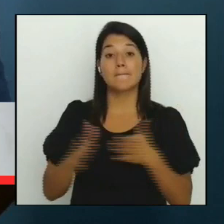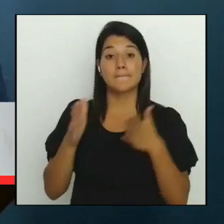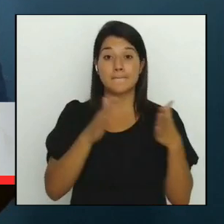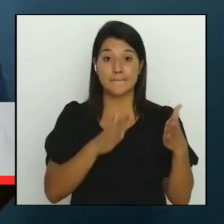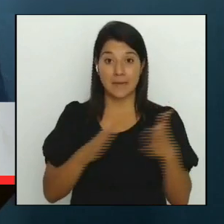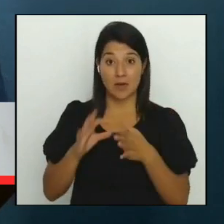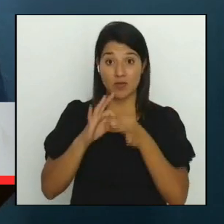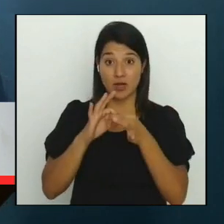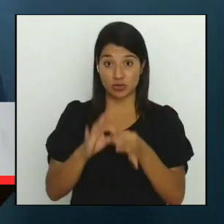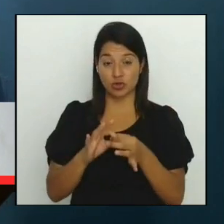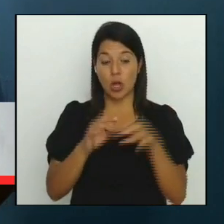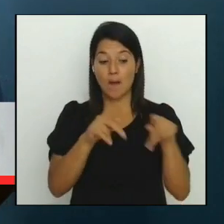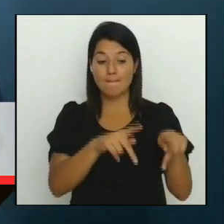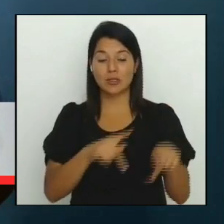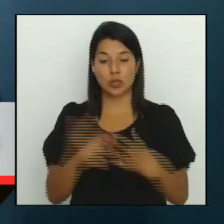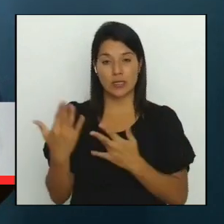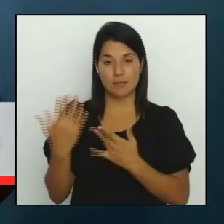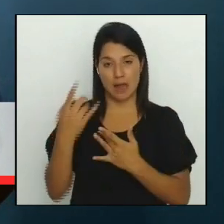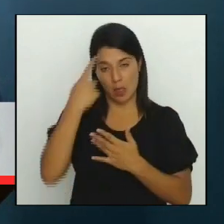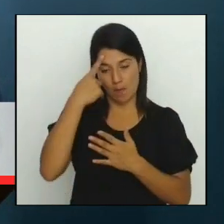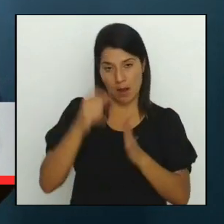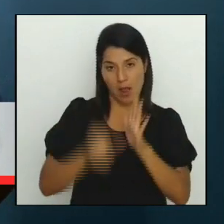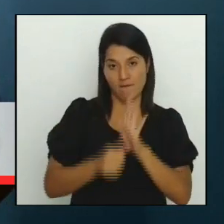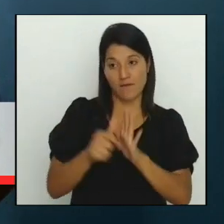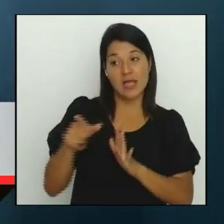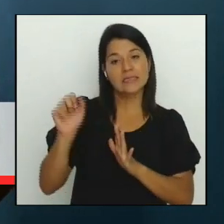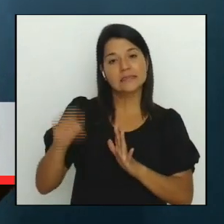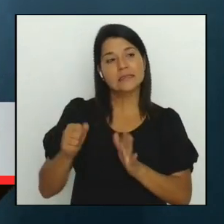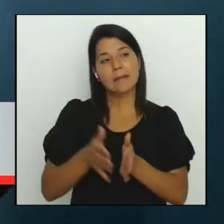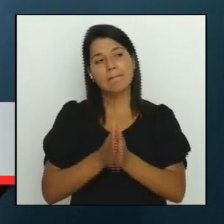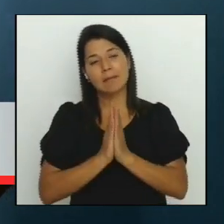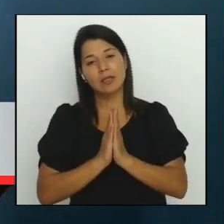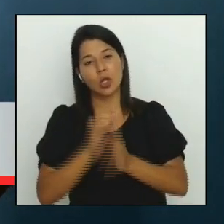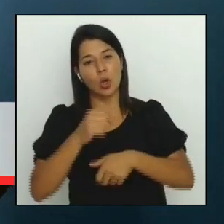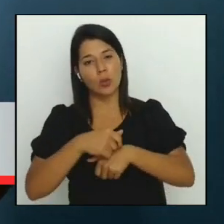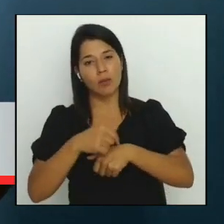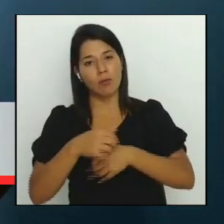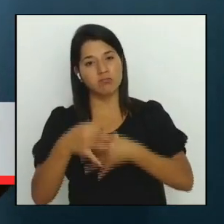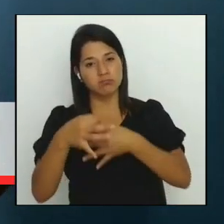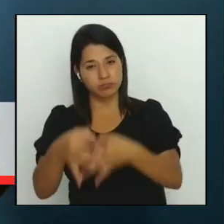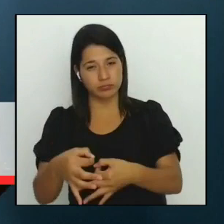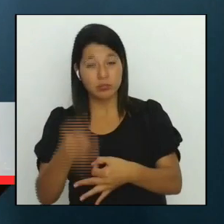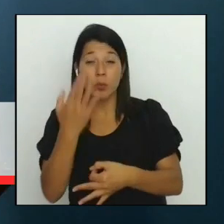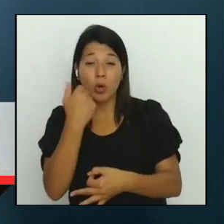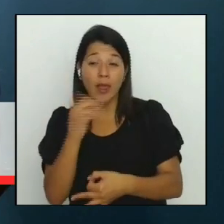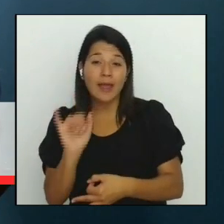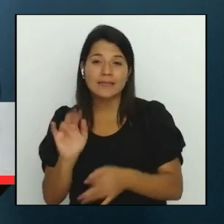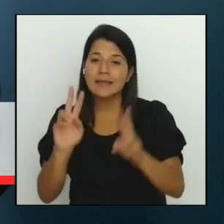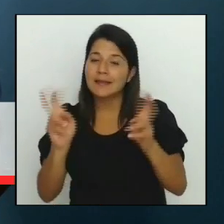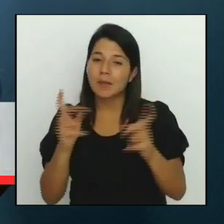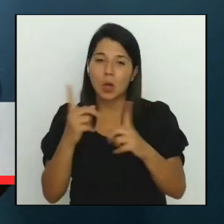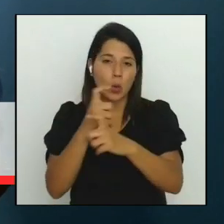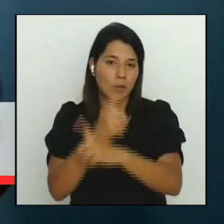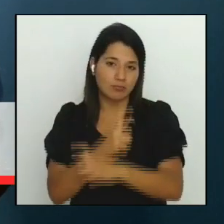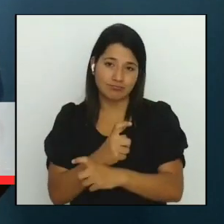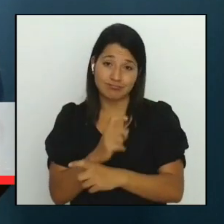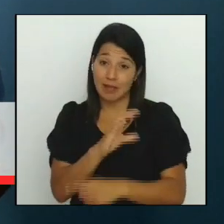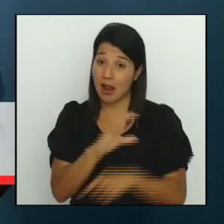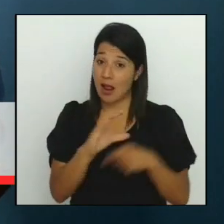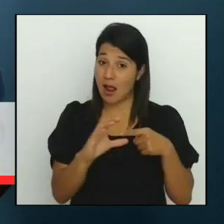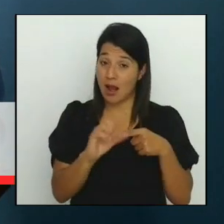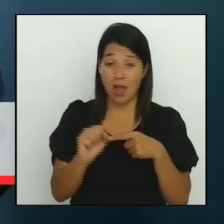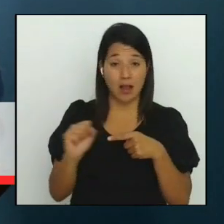espera ella pidió una prórroga efectivamente es un tema muy complejo en el que ni siquiera la caja tenía la capacidad de hacer un